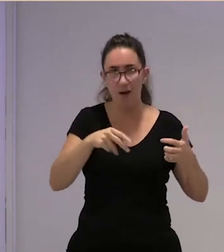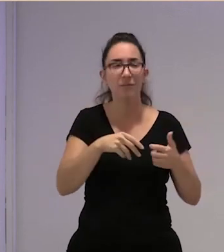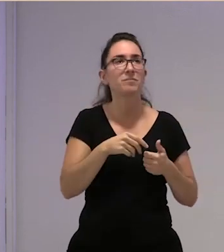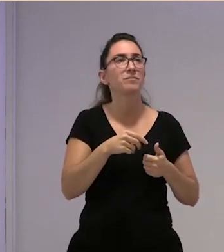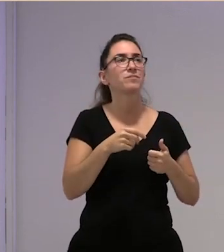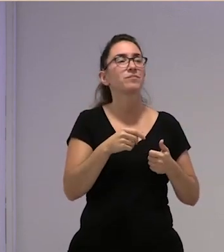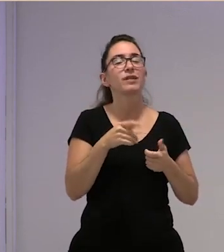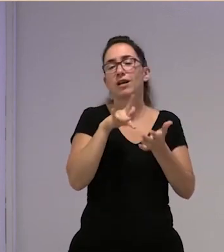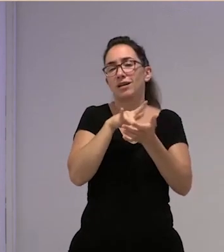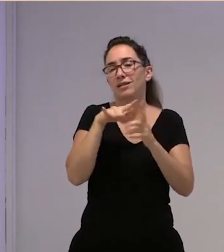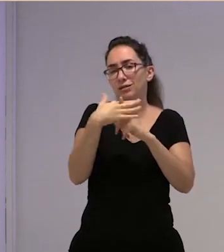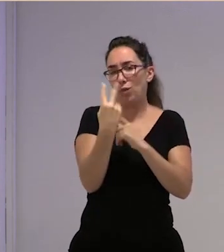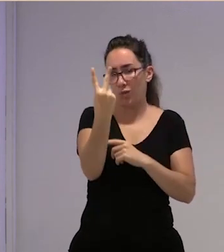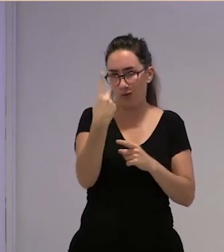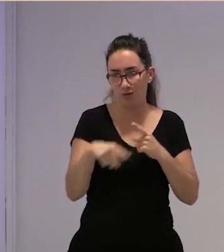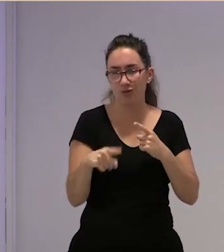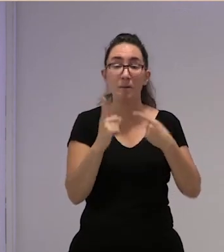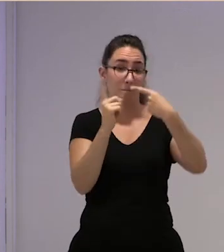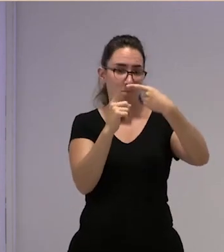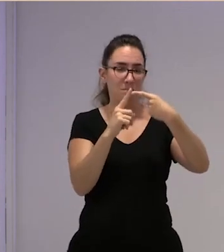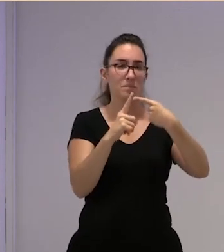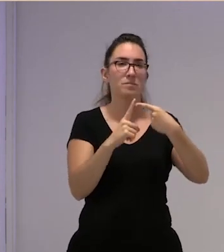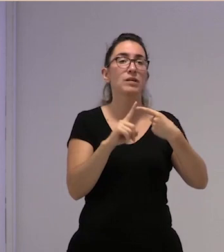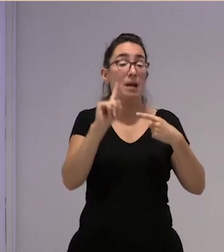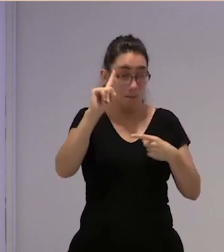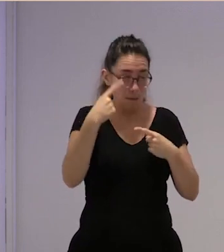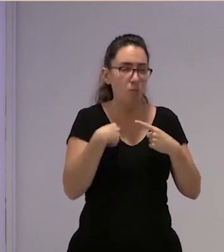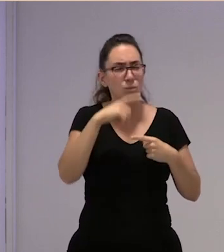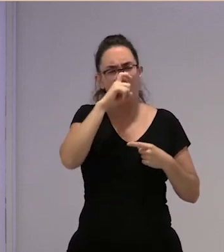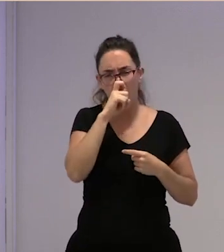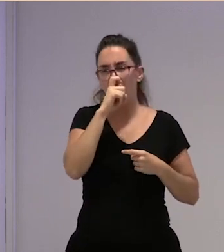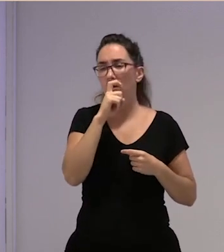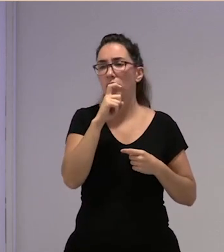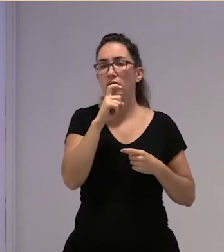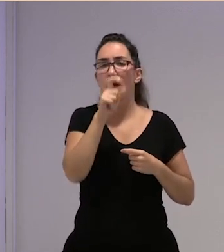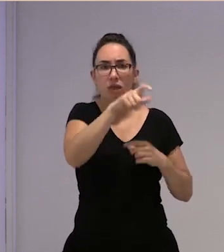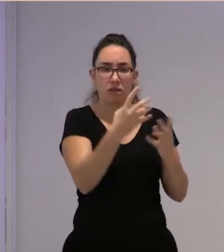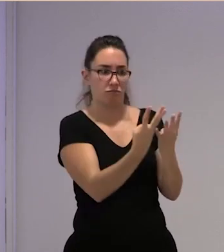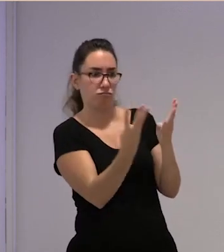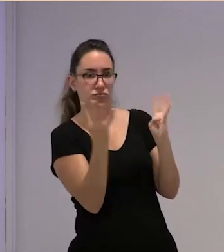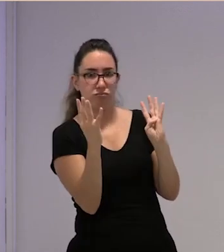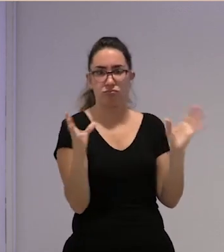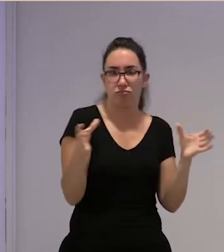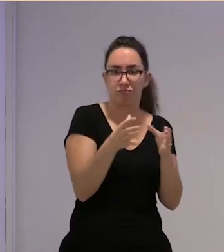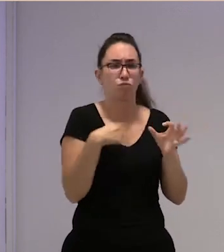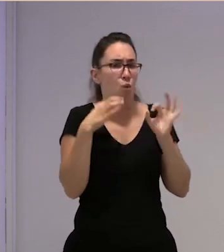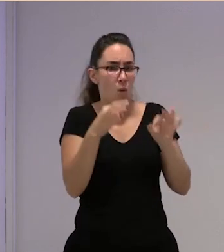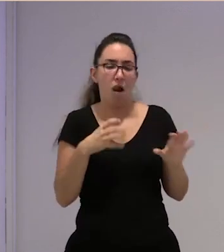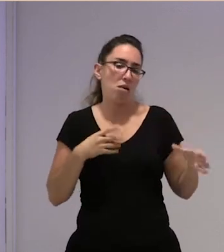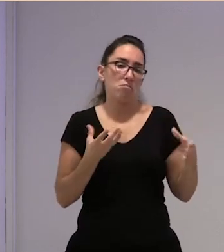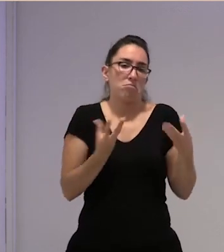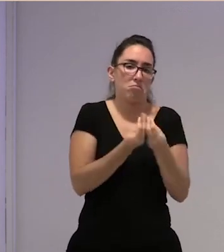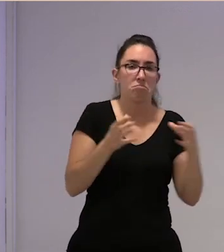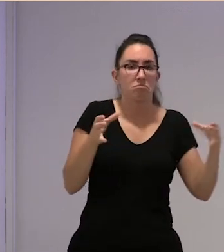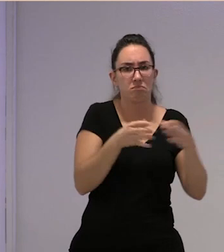pasó dos cosas que fue lo primero cuando primero recuerdo que estaba toda la gente junta y yo con la gente igual que todos los años y